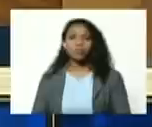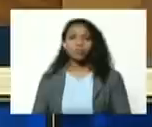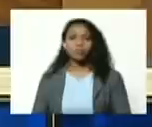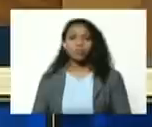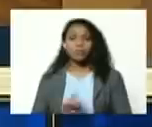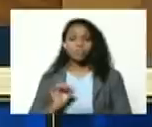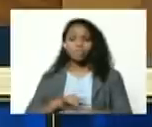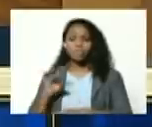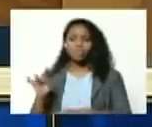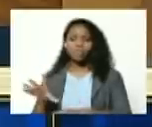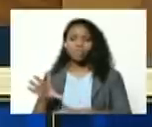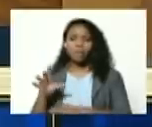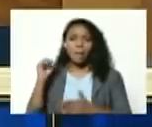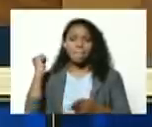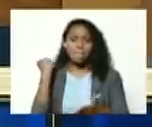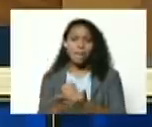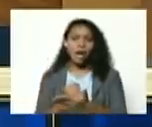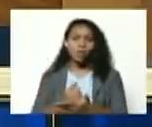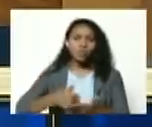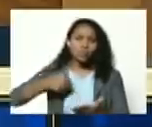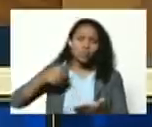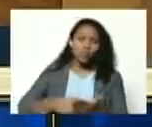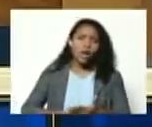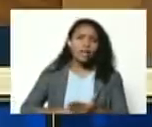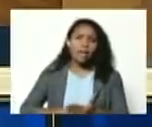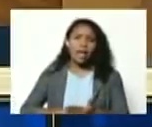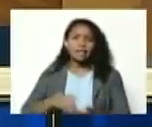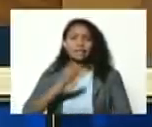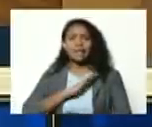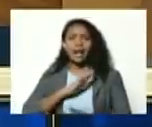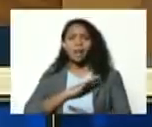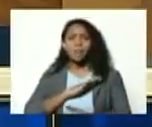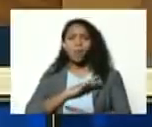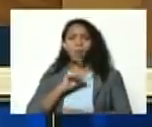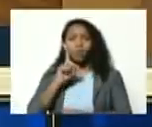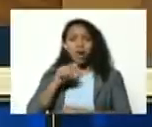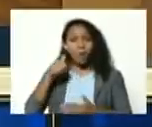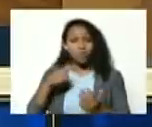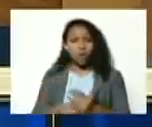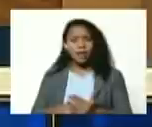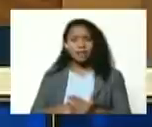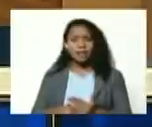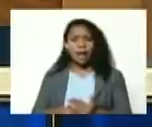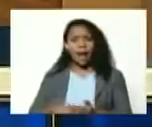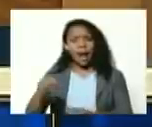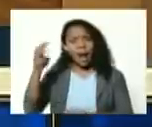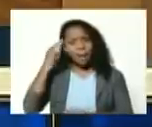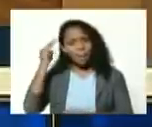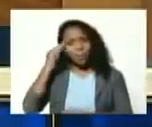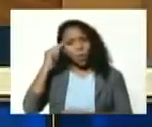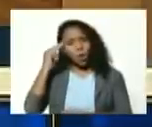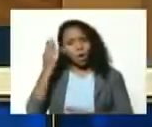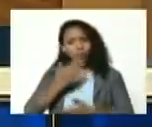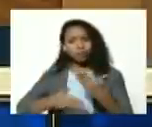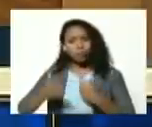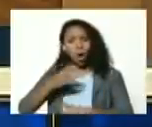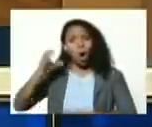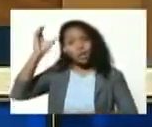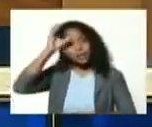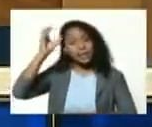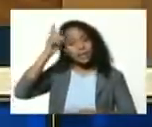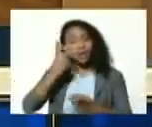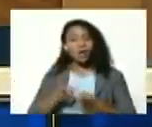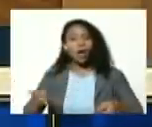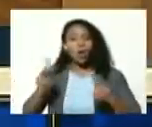dejaron una marca una huella tenemos que dejar una huella en la memoria colectiva en la conciencia y los